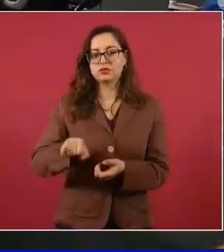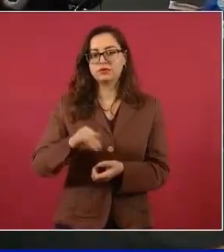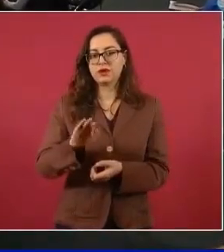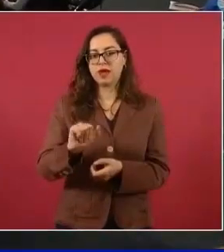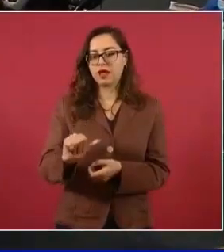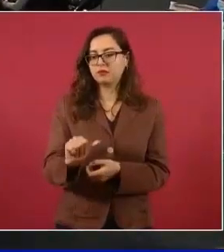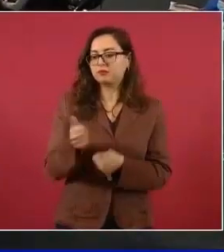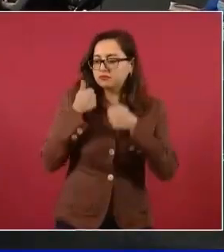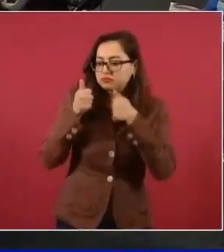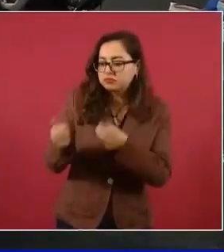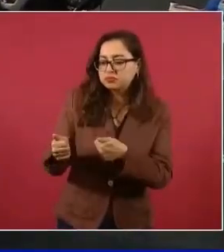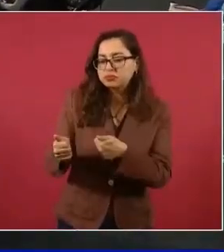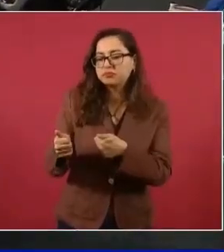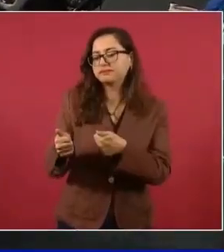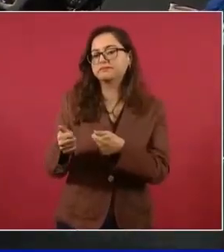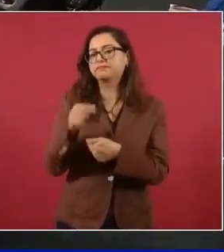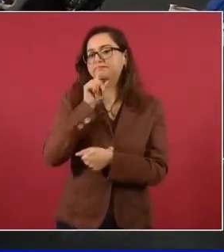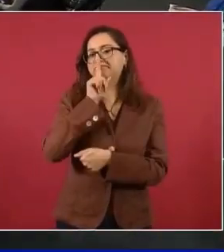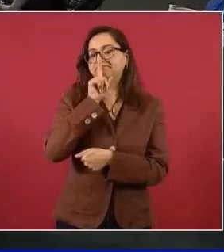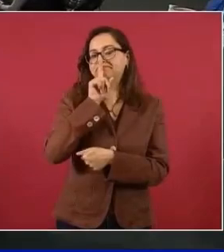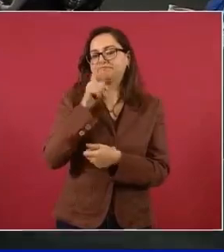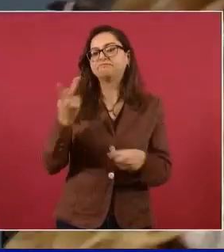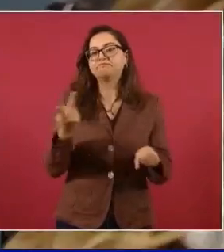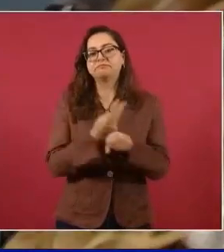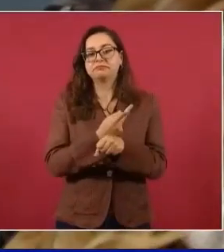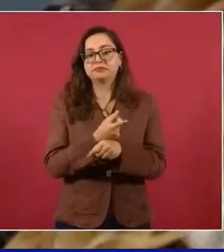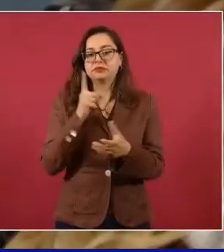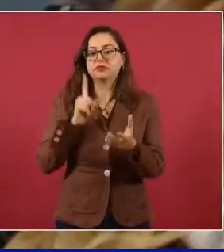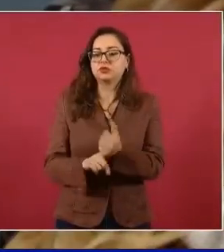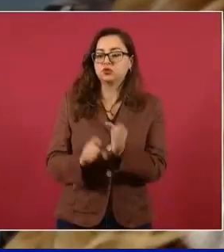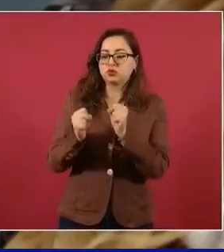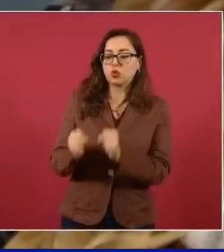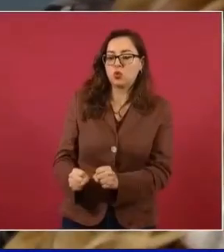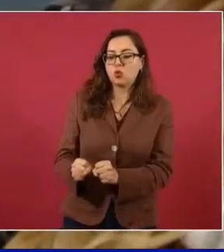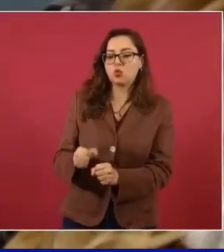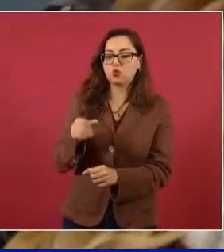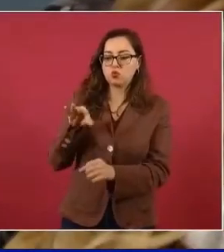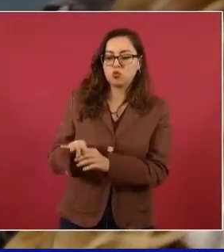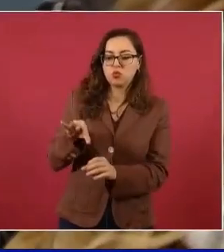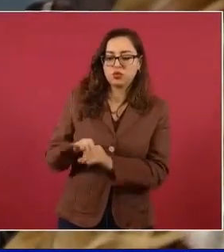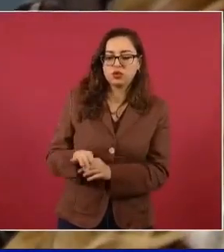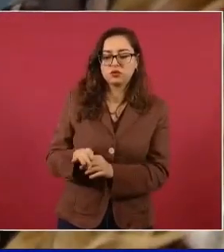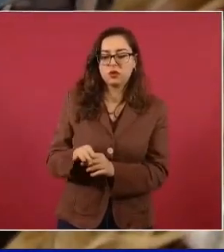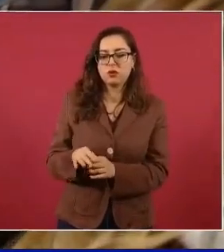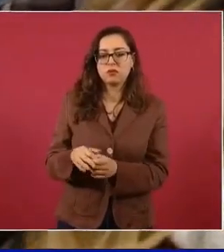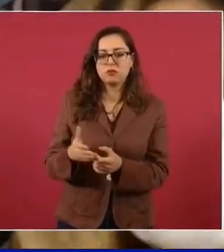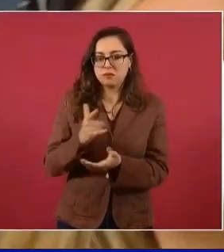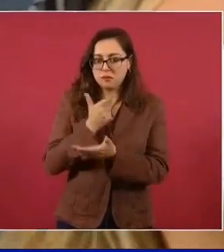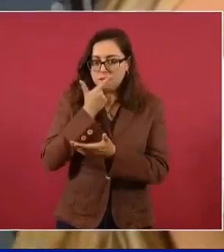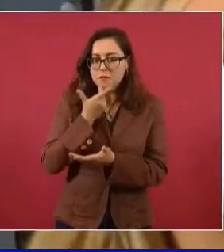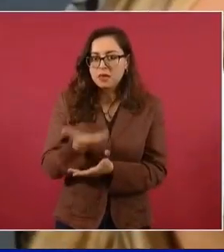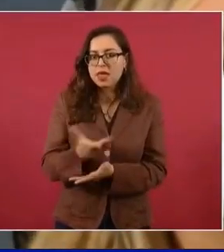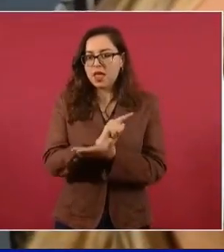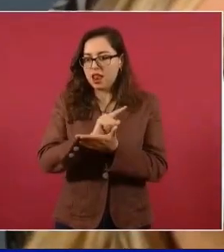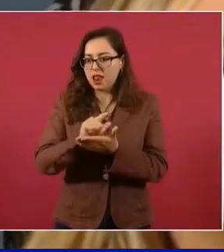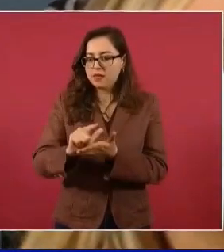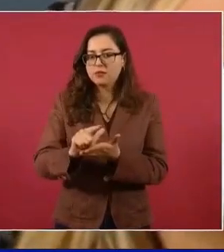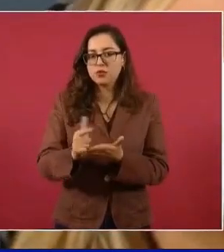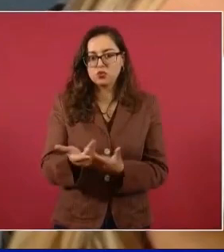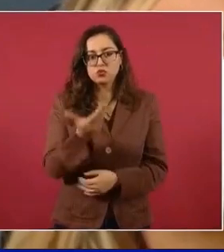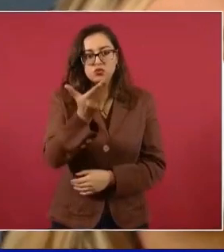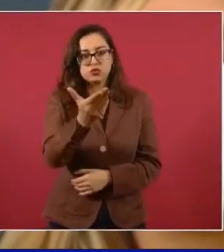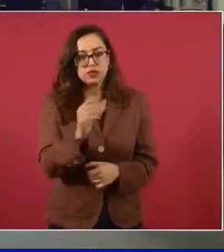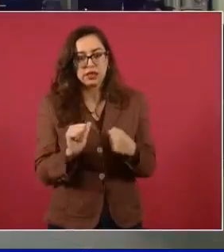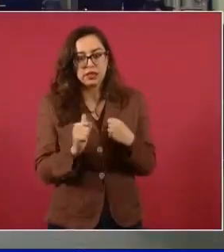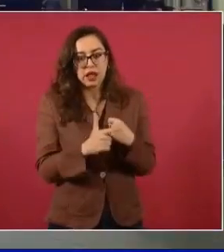Quería preguntarle sobre las garantías que puede haber para este nuevo proceso y un pronunciamiento al